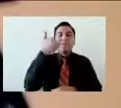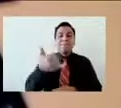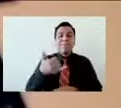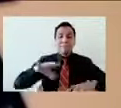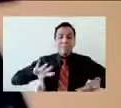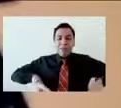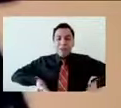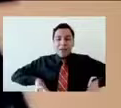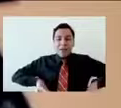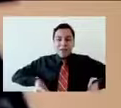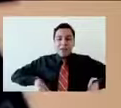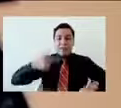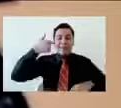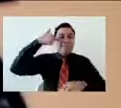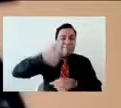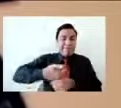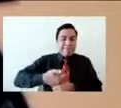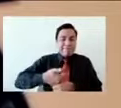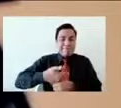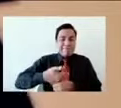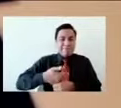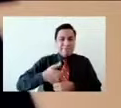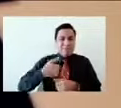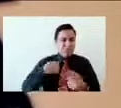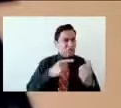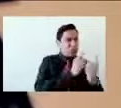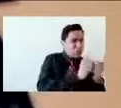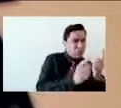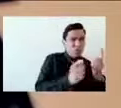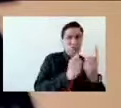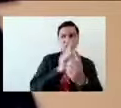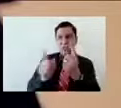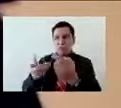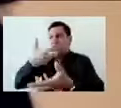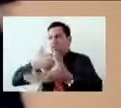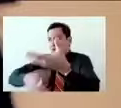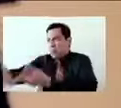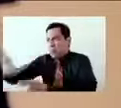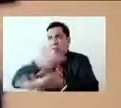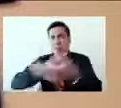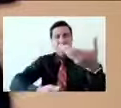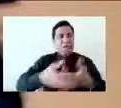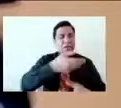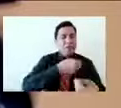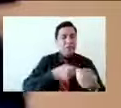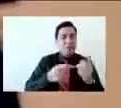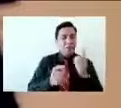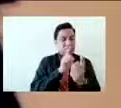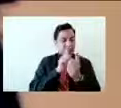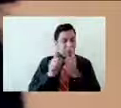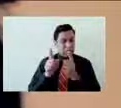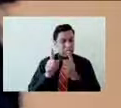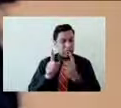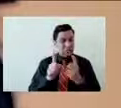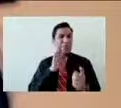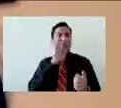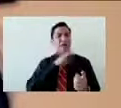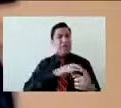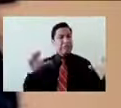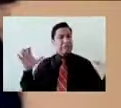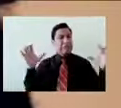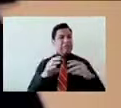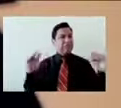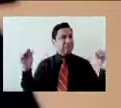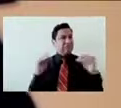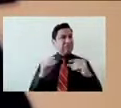humanos. Es parte de, pero el hecho de tener maneras diferentes de pensar, de